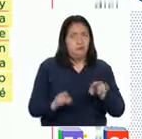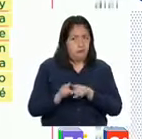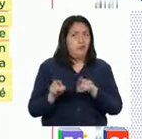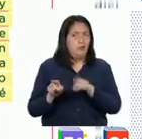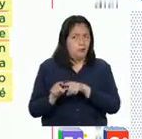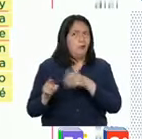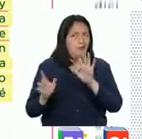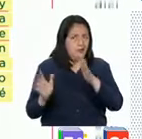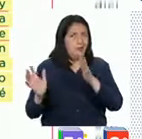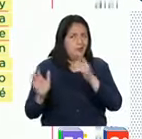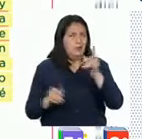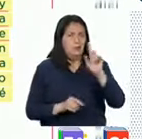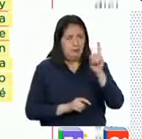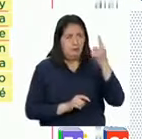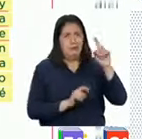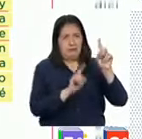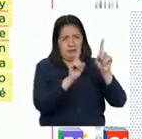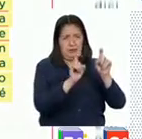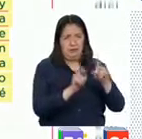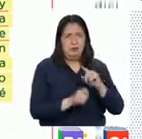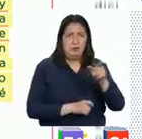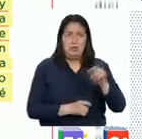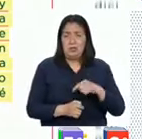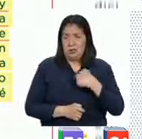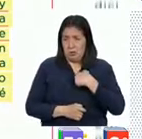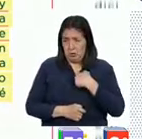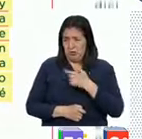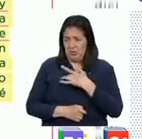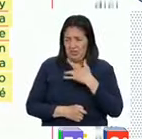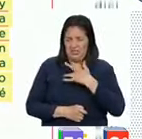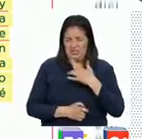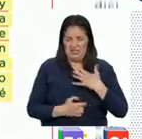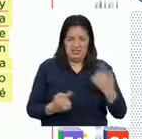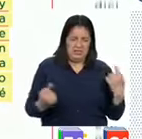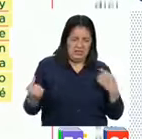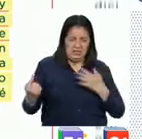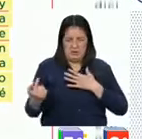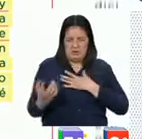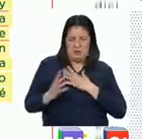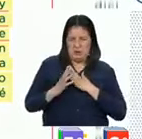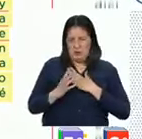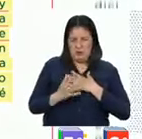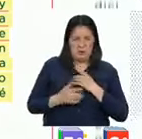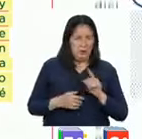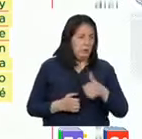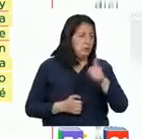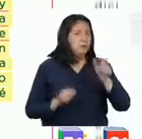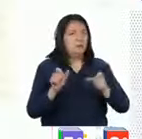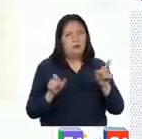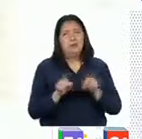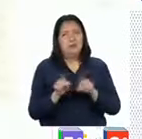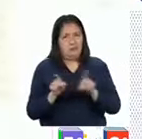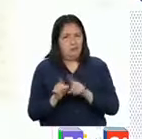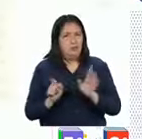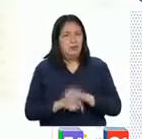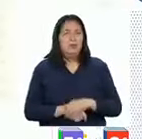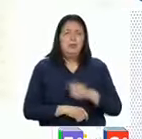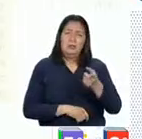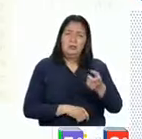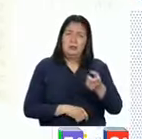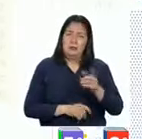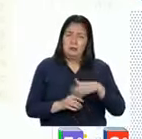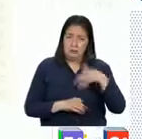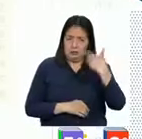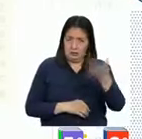parecida a la de la primera pregunta. Y así como yo me sentí incómoda, seguro otras personas han pasado por lo mismo. Lo que